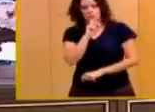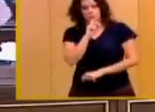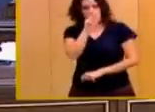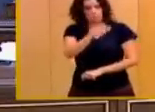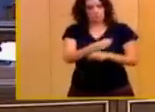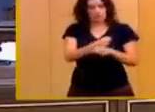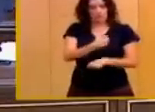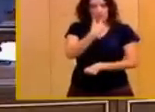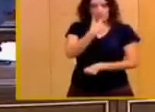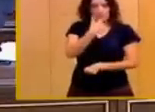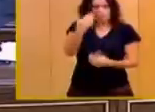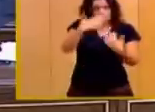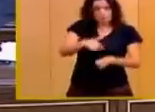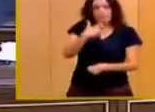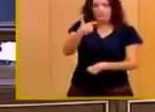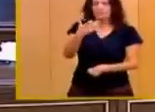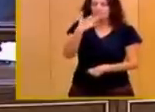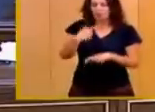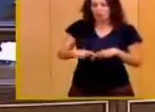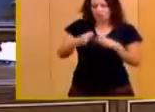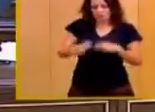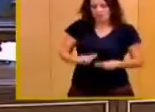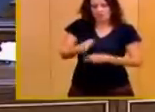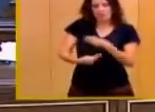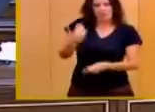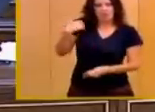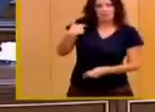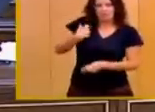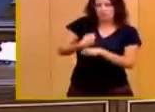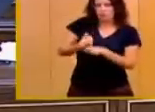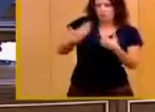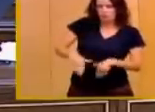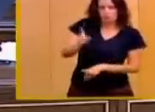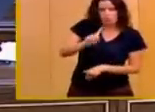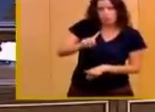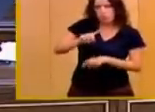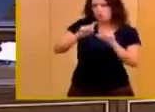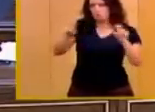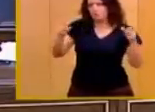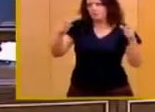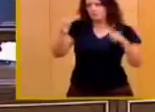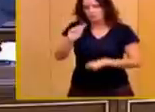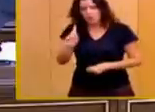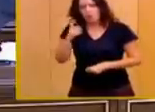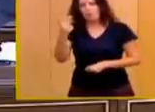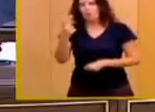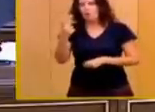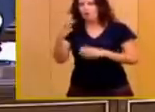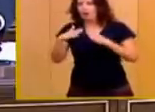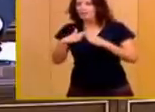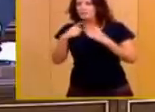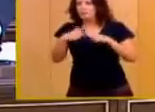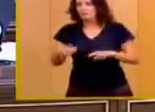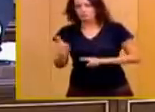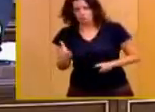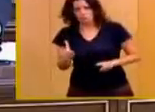tiempo yo no hubiera perdido mi trabajo o mi empresa o mi casa? ¿Con qué palabras? ¿Cuántas empresas